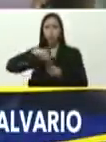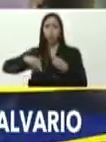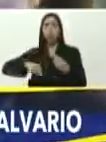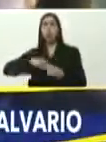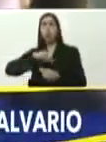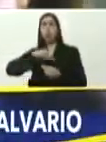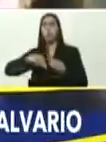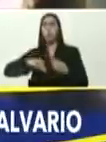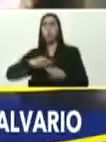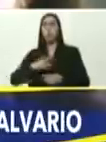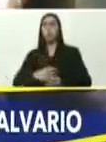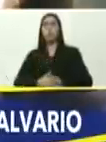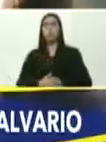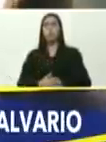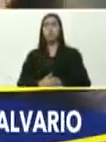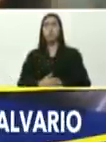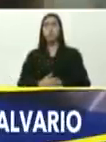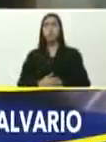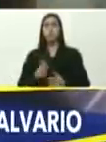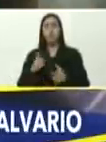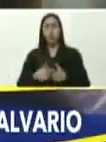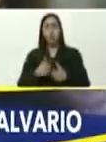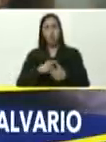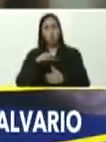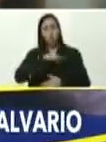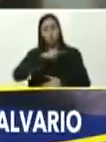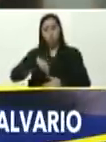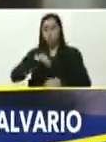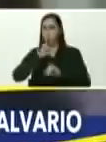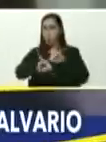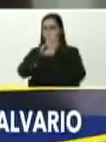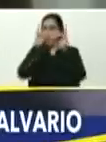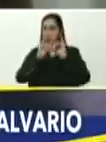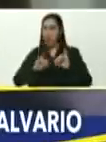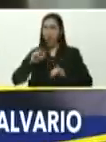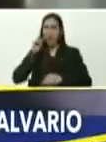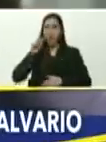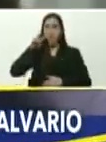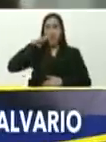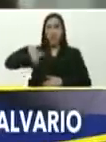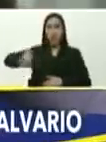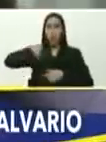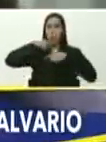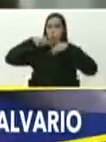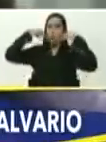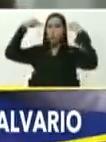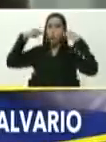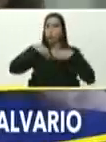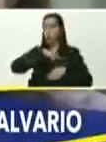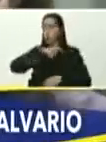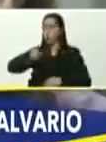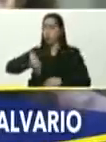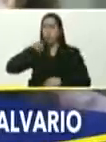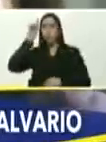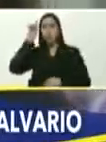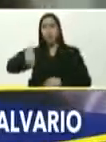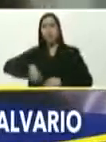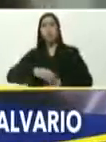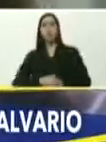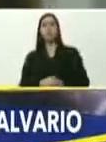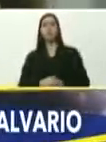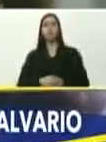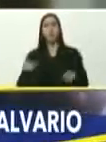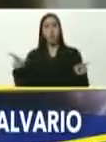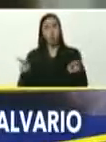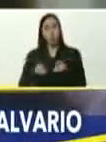así que, mi comandante, estamos felices, porque uno ve al pueblo feliz, y todos somos felices, inclusive a usted,